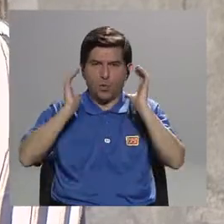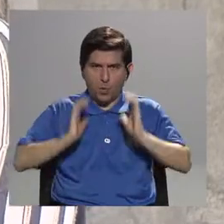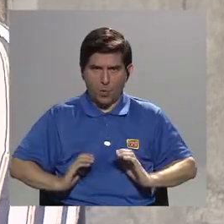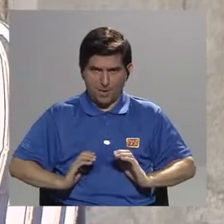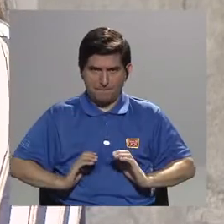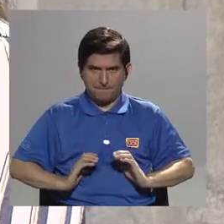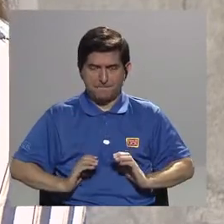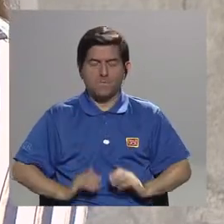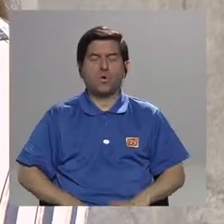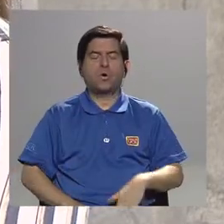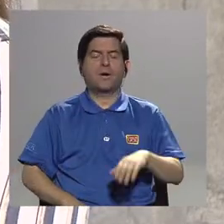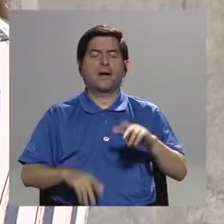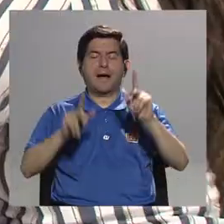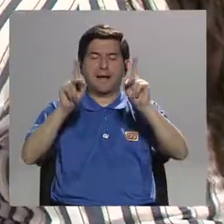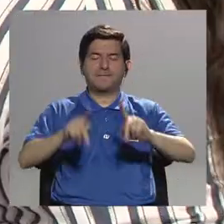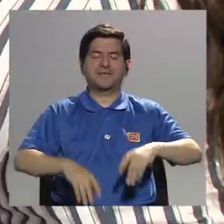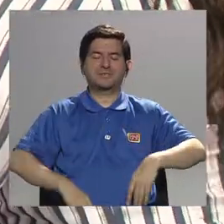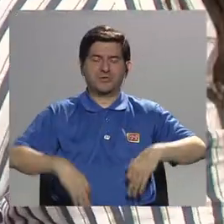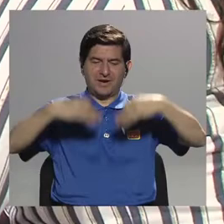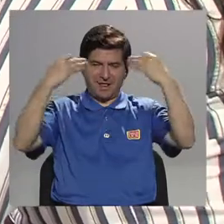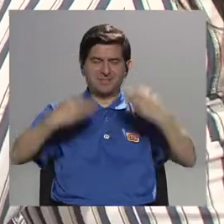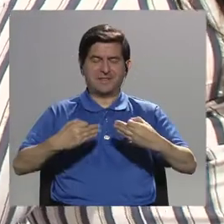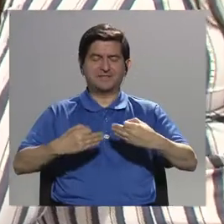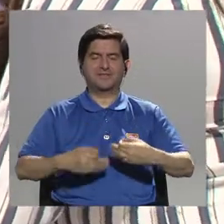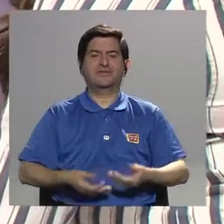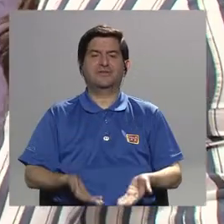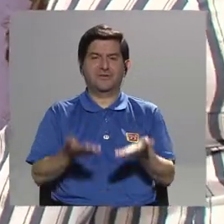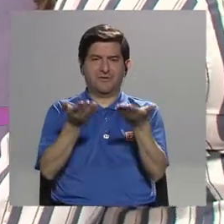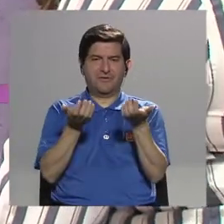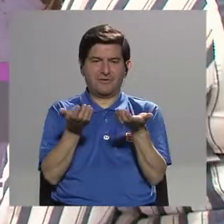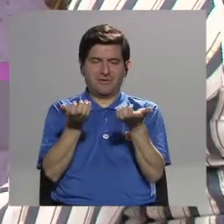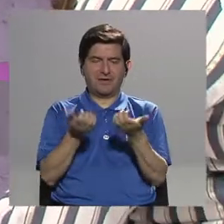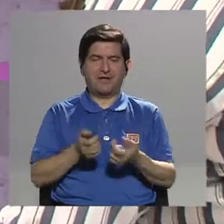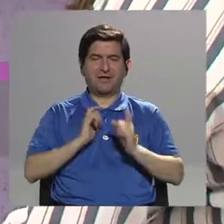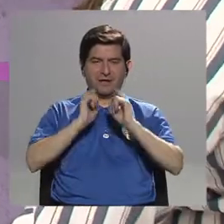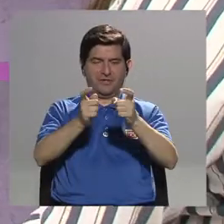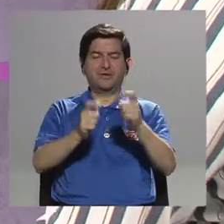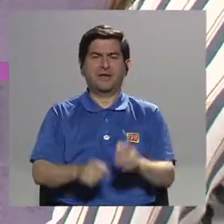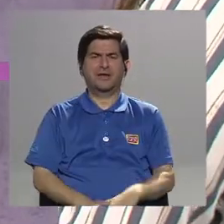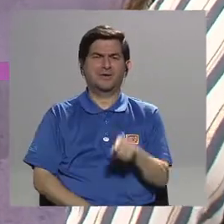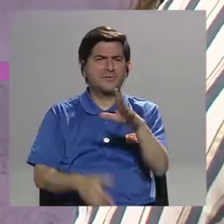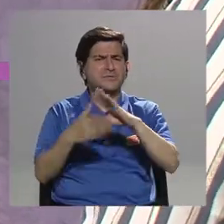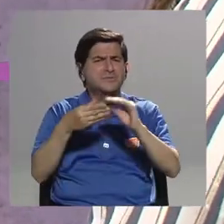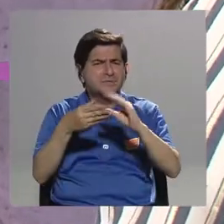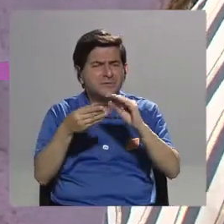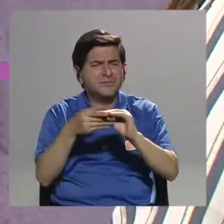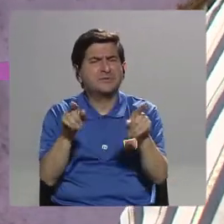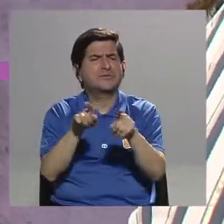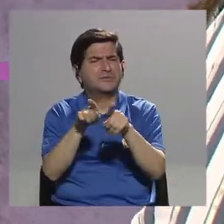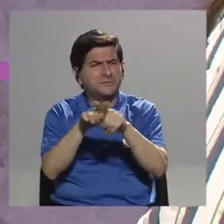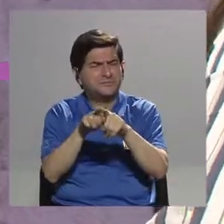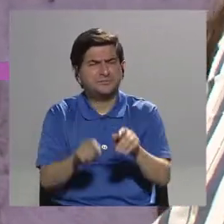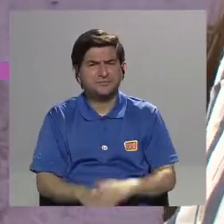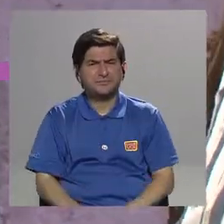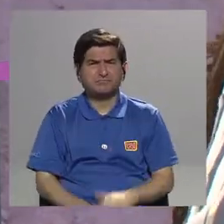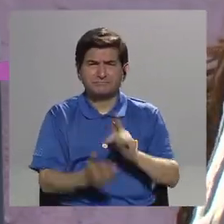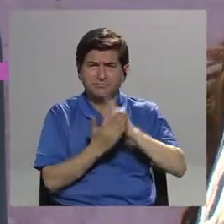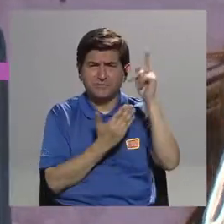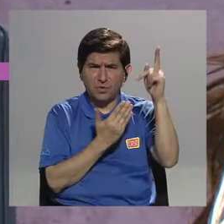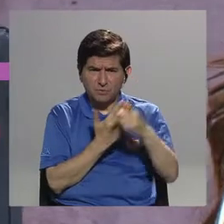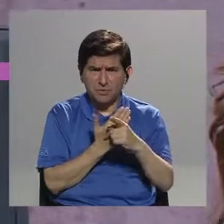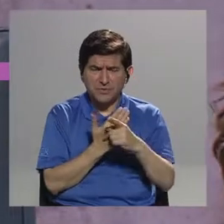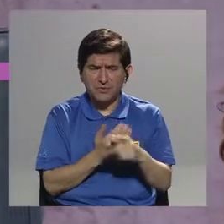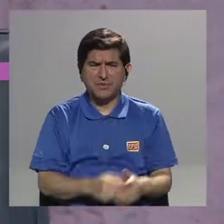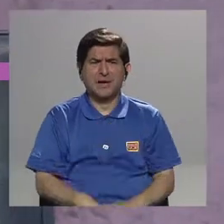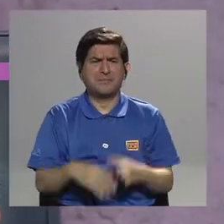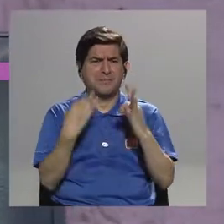decisión ser donados. Sí, que es lo que también ustedes nos comentó al principio, ¿verdad? Que están buscando también como programa, ¿verdad? Exacto. Crear esa